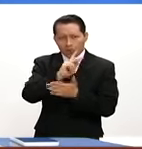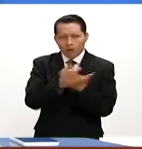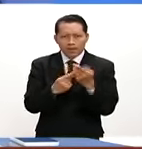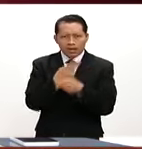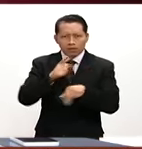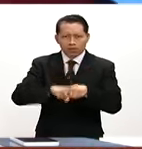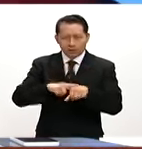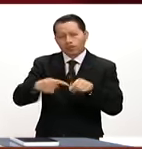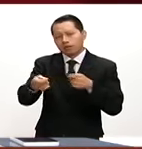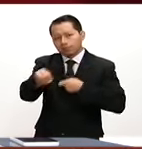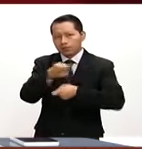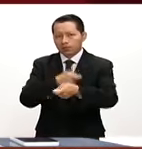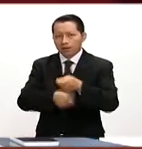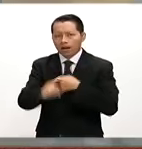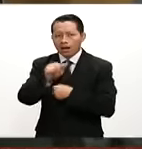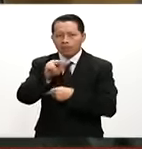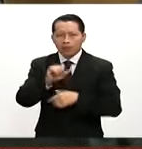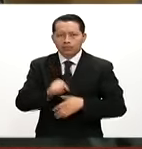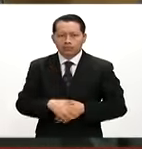de Canje de Armas.